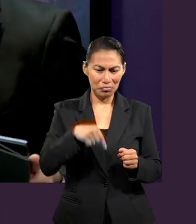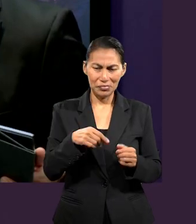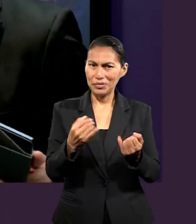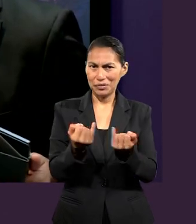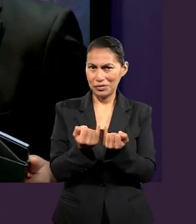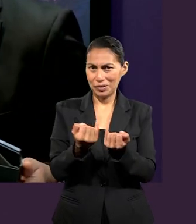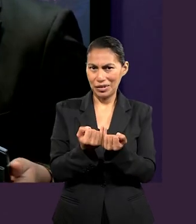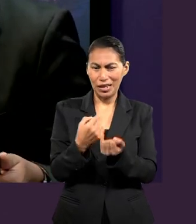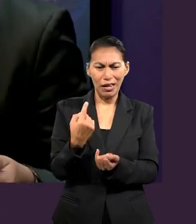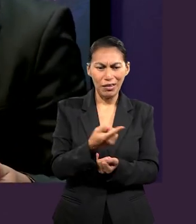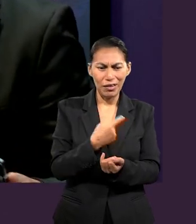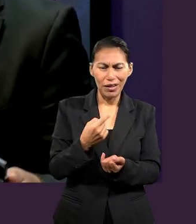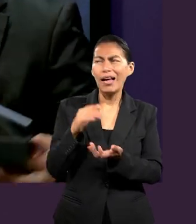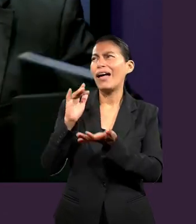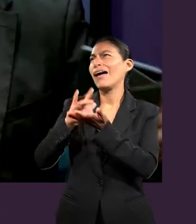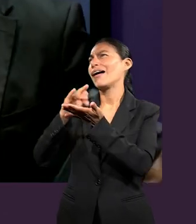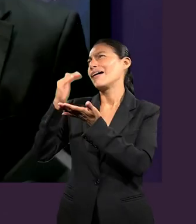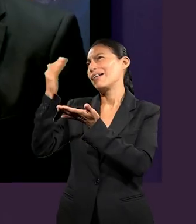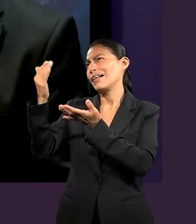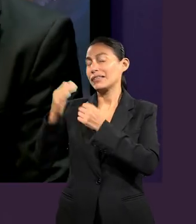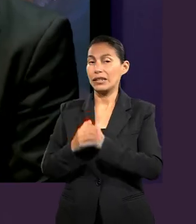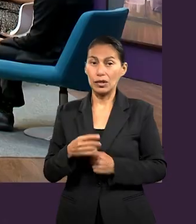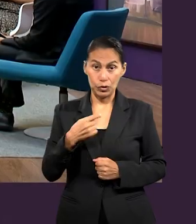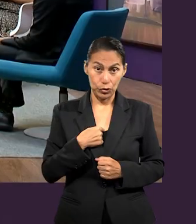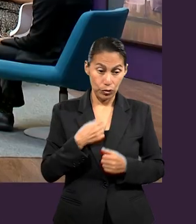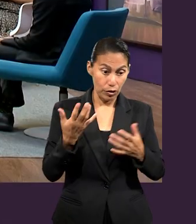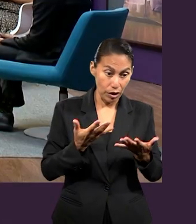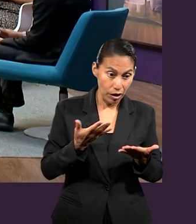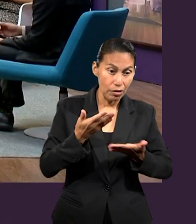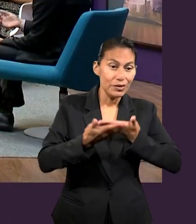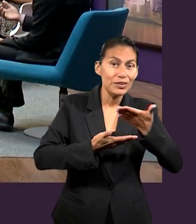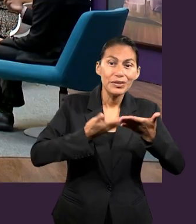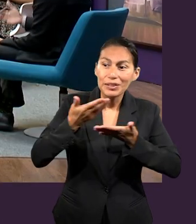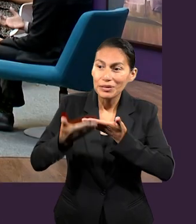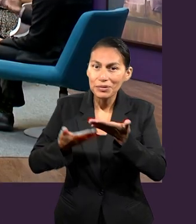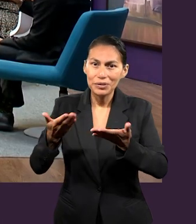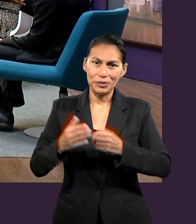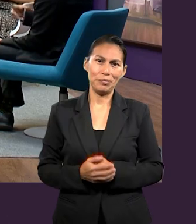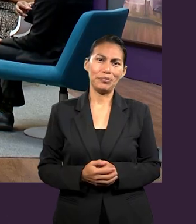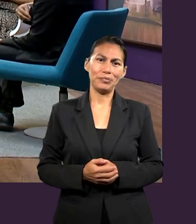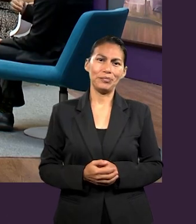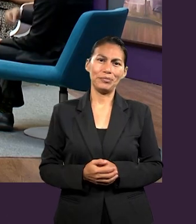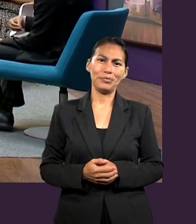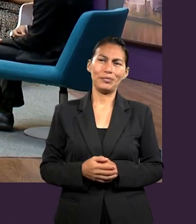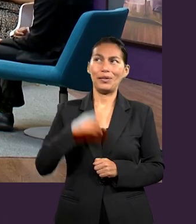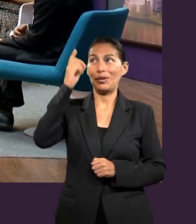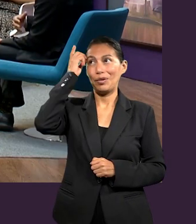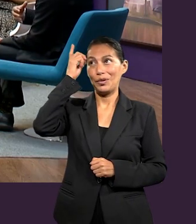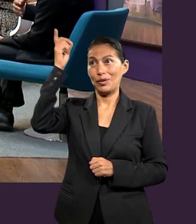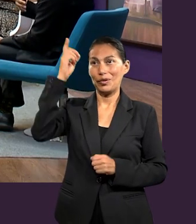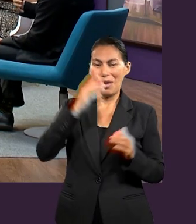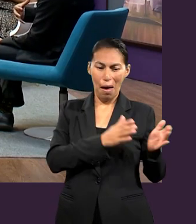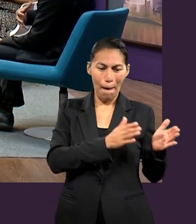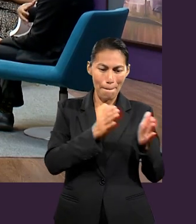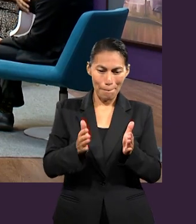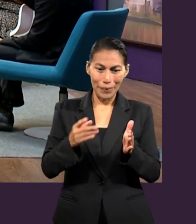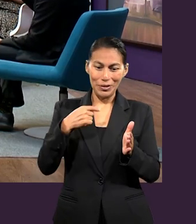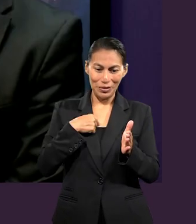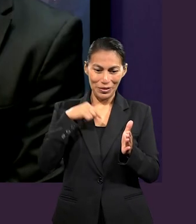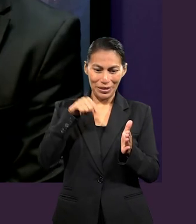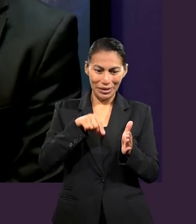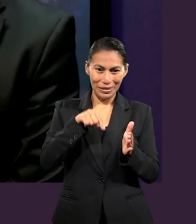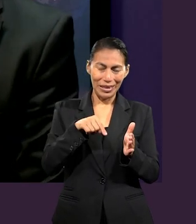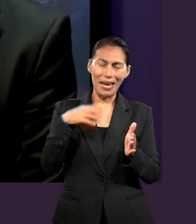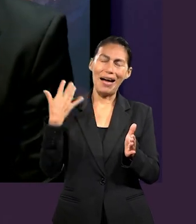agradeciendo a Dios con nuestras acciones, ¿no? Gracias a Dios porque tengo una parte en este plan y por eso